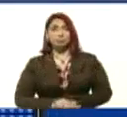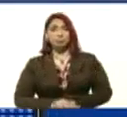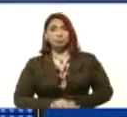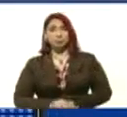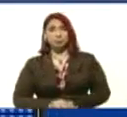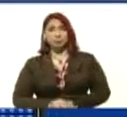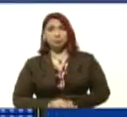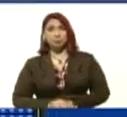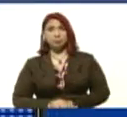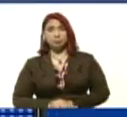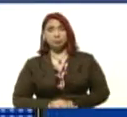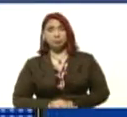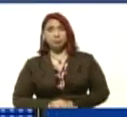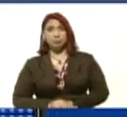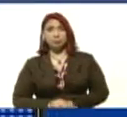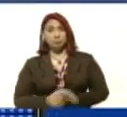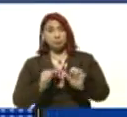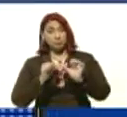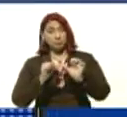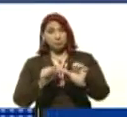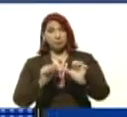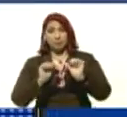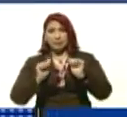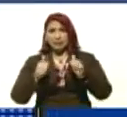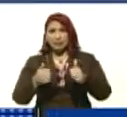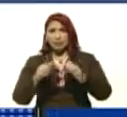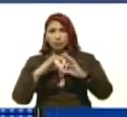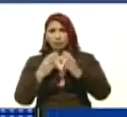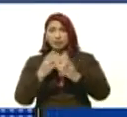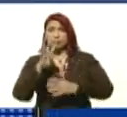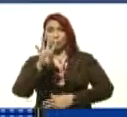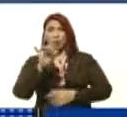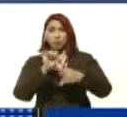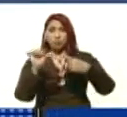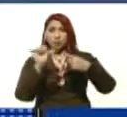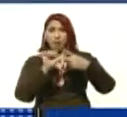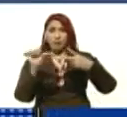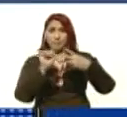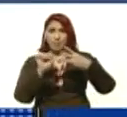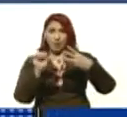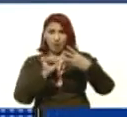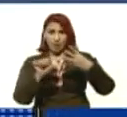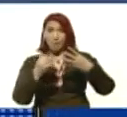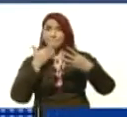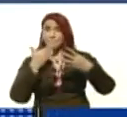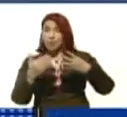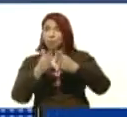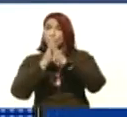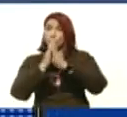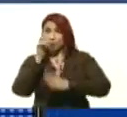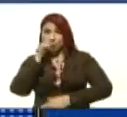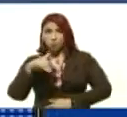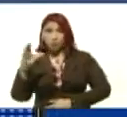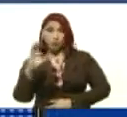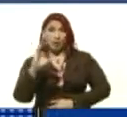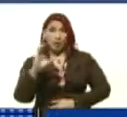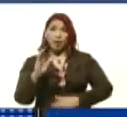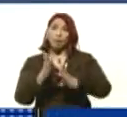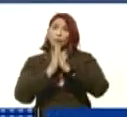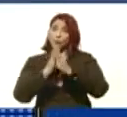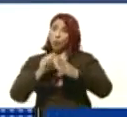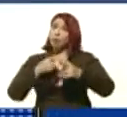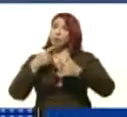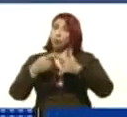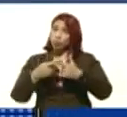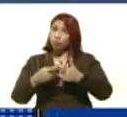Nos quedan para el inicio de clases cuatro semanas. Yo le pido a los caraqueños y caraqueñas entonces a